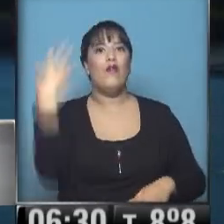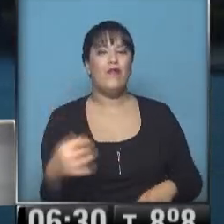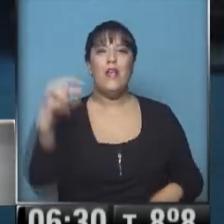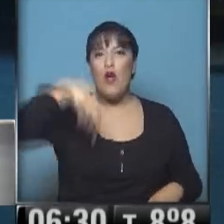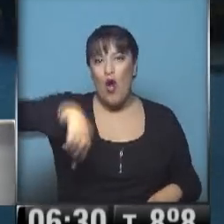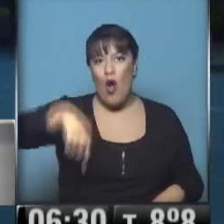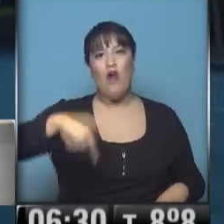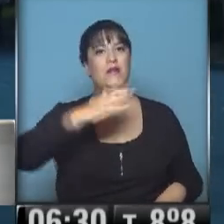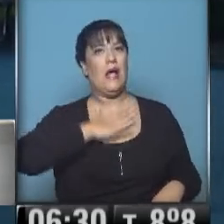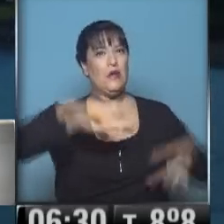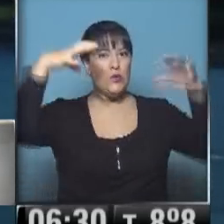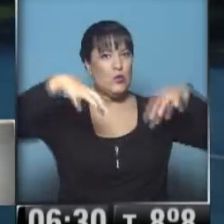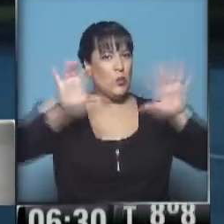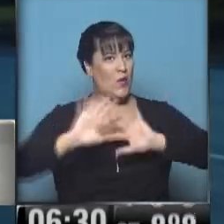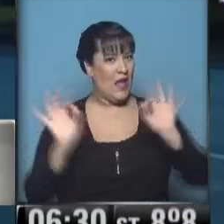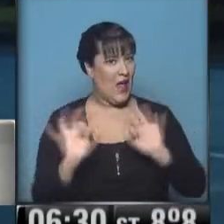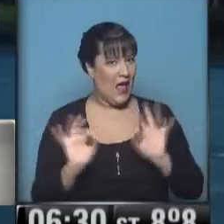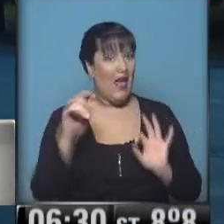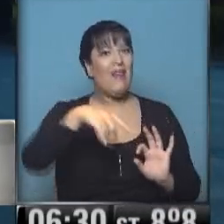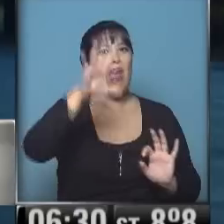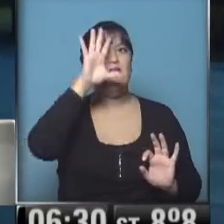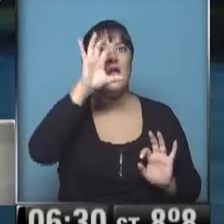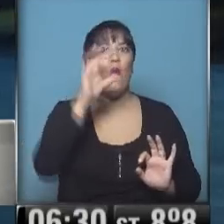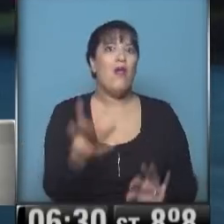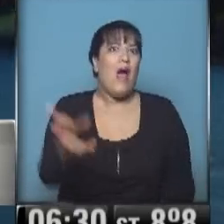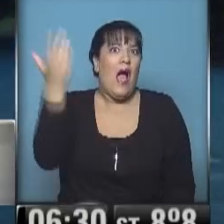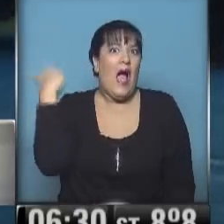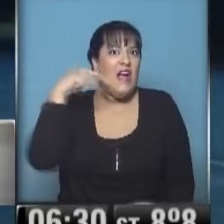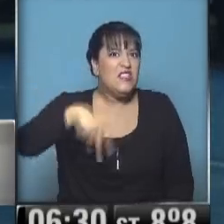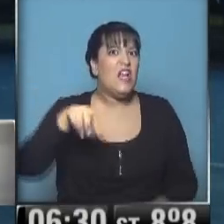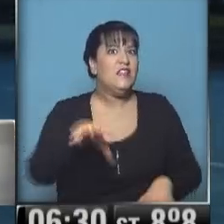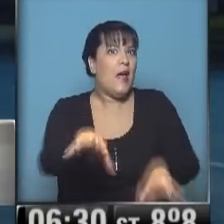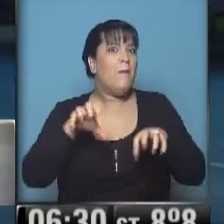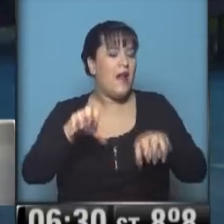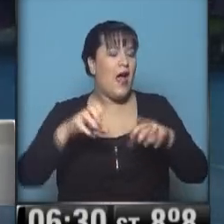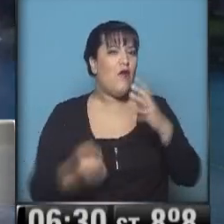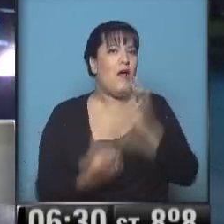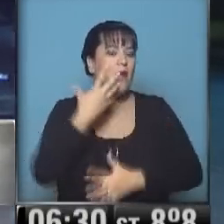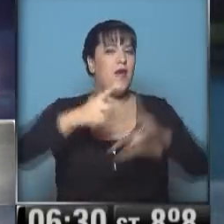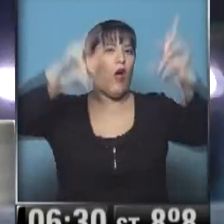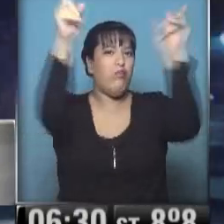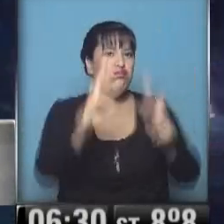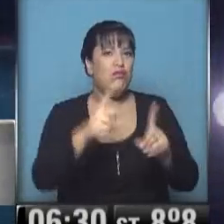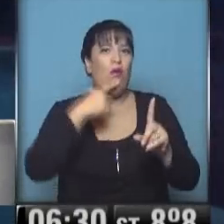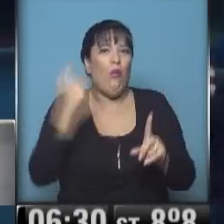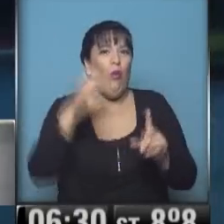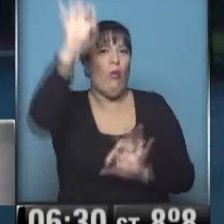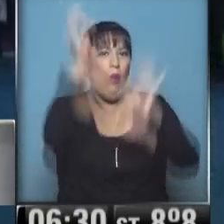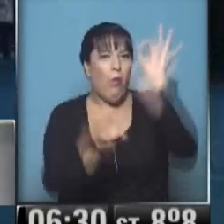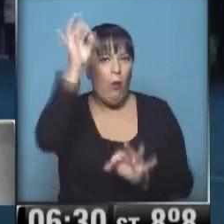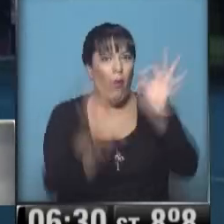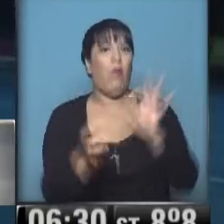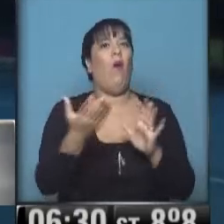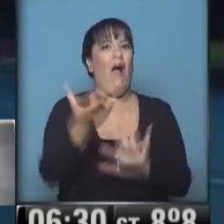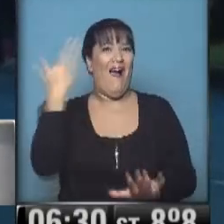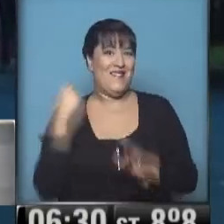mañana tranquila en la ciudad de Buenos Aires. ¿Se acuerdan de ayer a primera hora de la mañana? Rayos, granizo. Teníamos de todo a esta hora